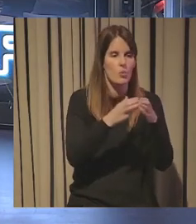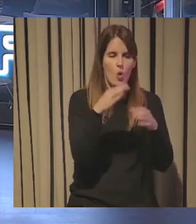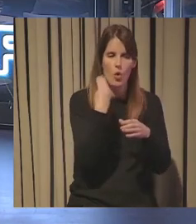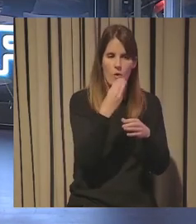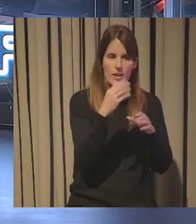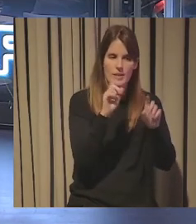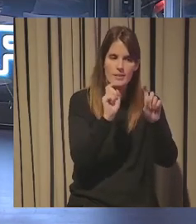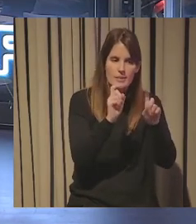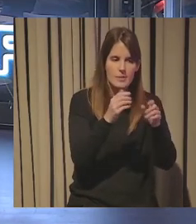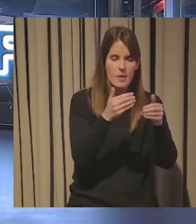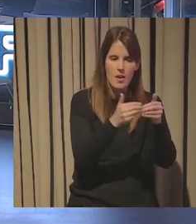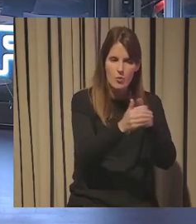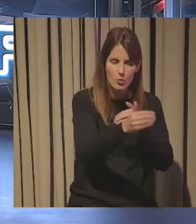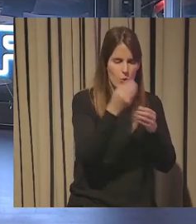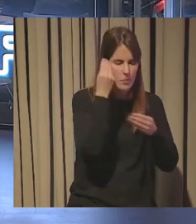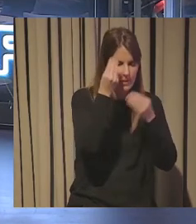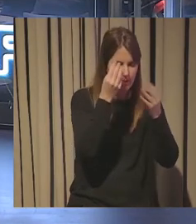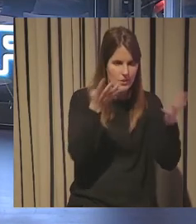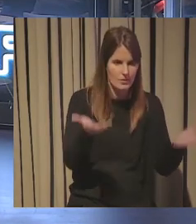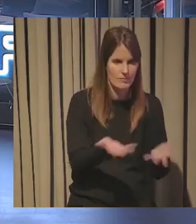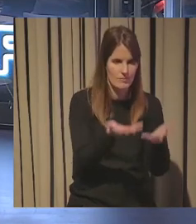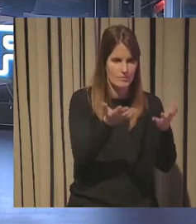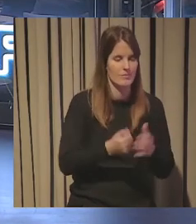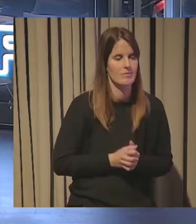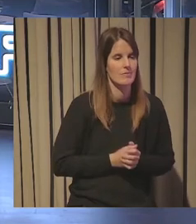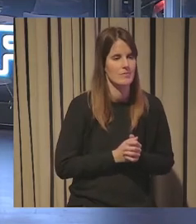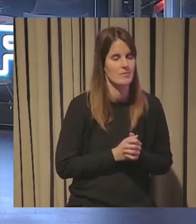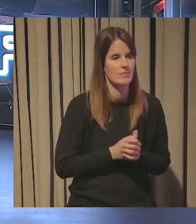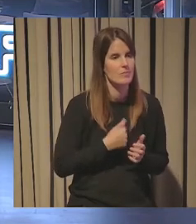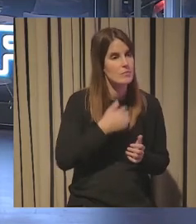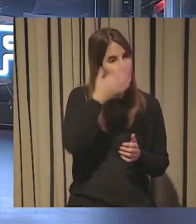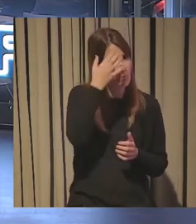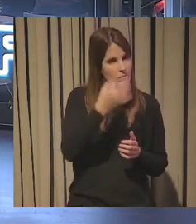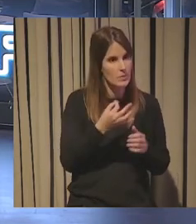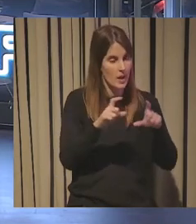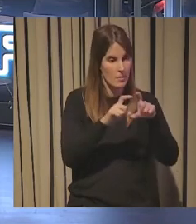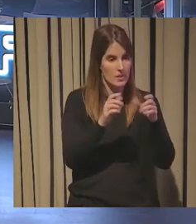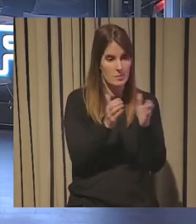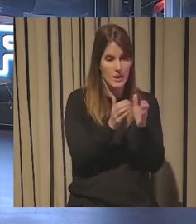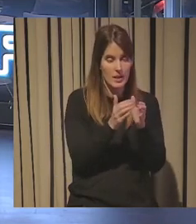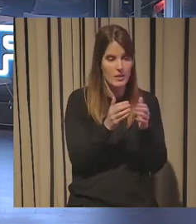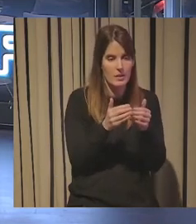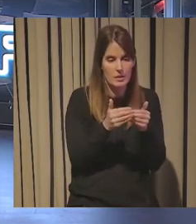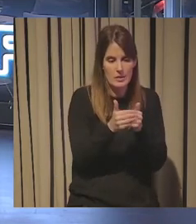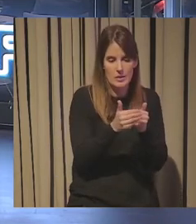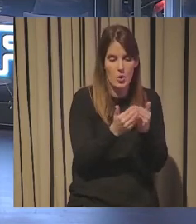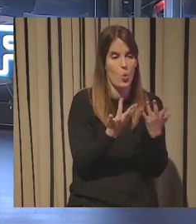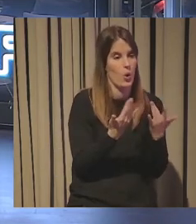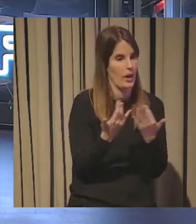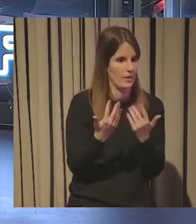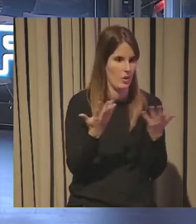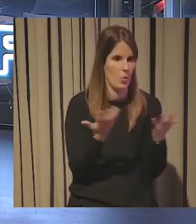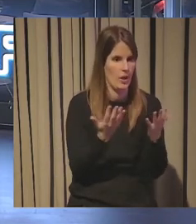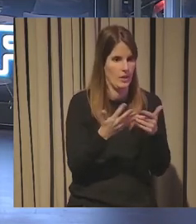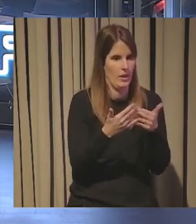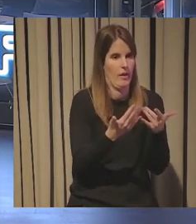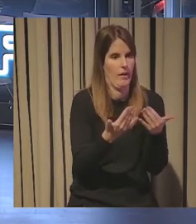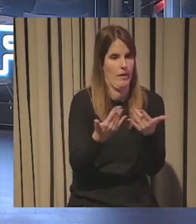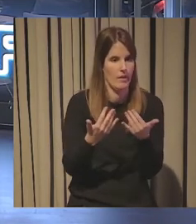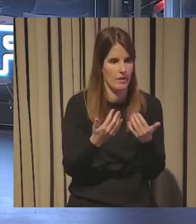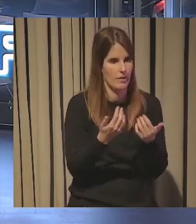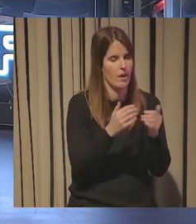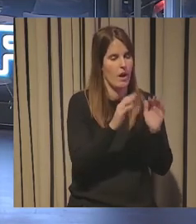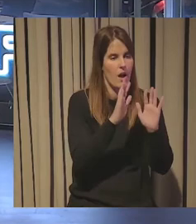entonces ¿cuáles son los miedos que tienen? ¿Qué está pasando? Yo por lo menos en las pequeñas organizaciones el corto plazo y lo urgente pues a veces canibaliza